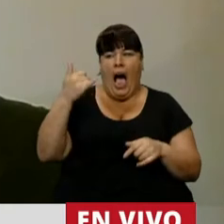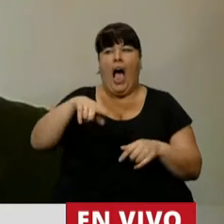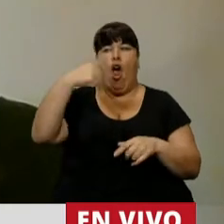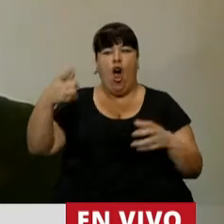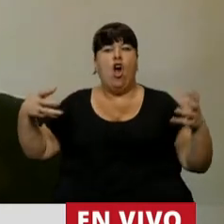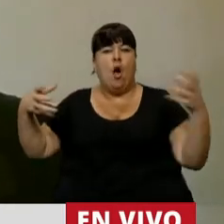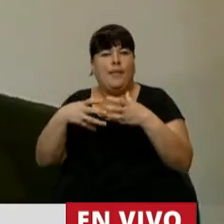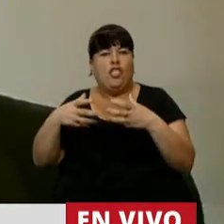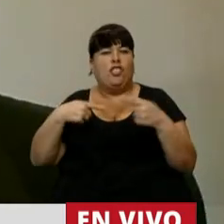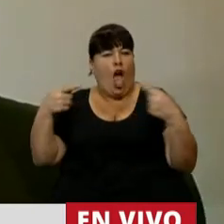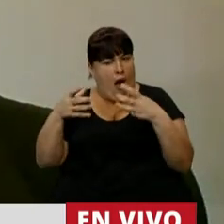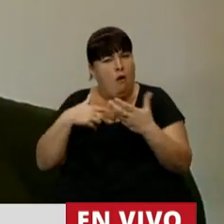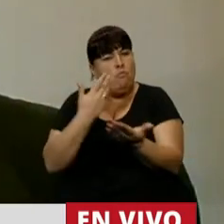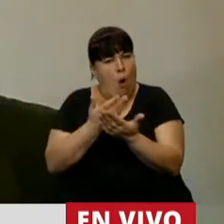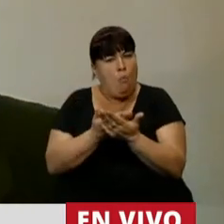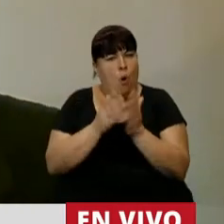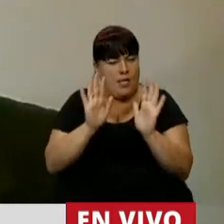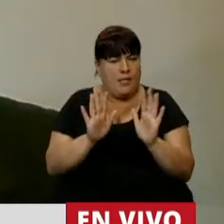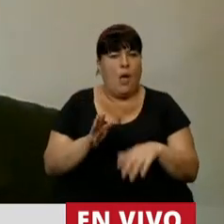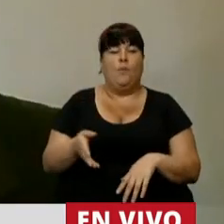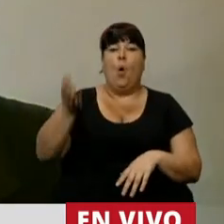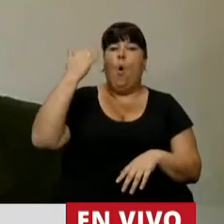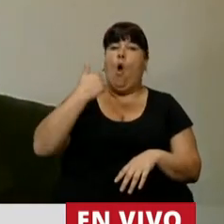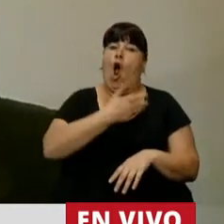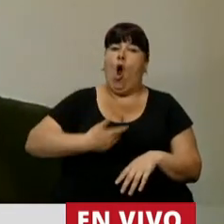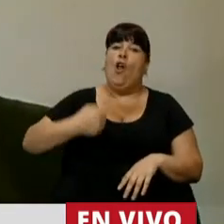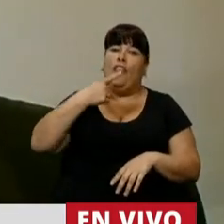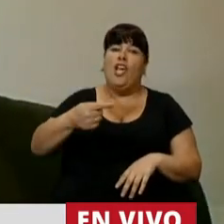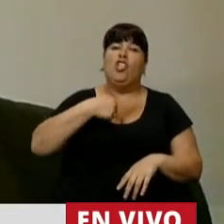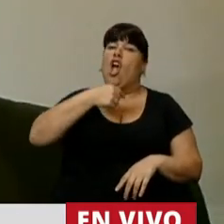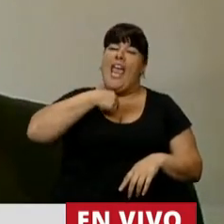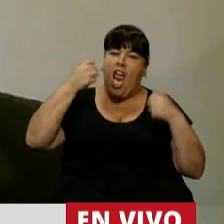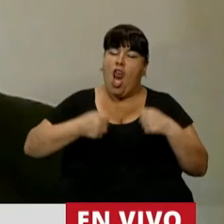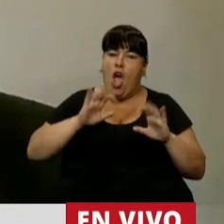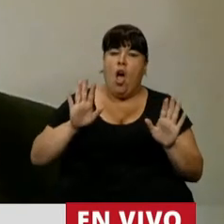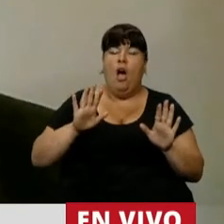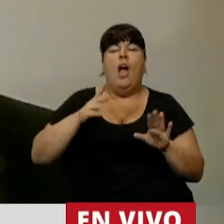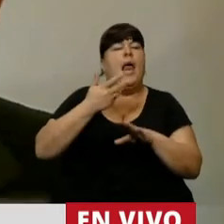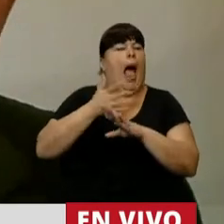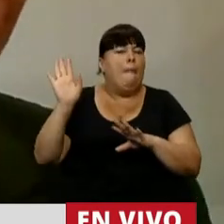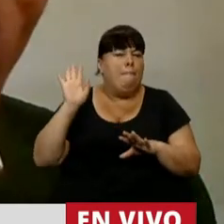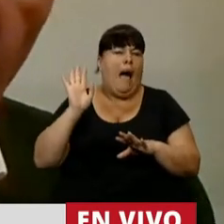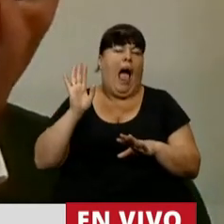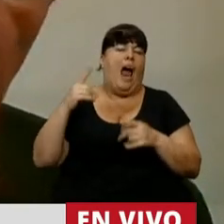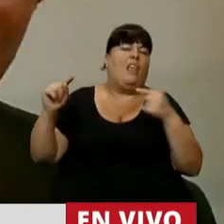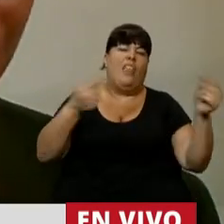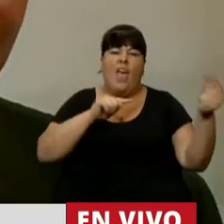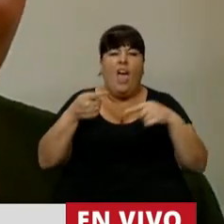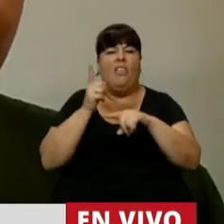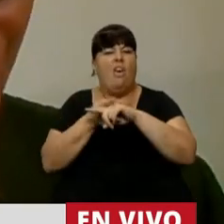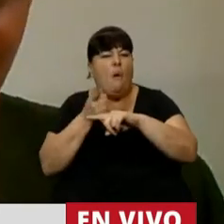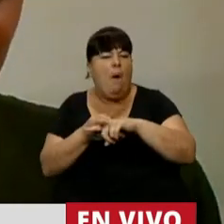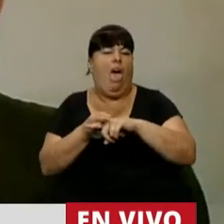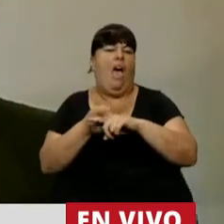oposiciones menores que hemos hecho propuestas mire cuando el oficialismo dijo que iba a ser lo que iba a ser más allá de las discusiones